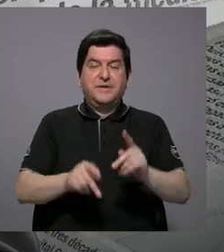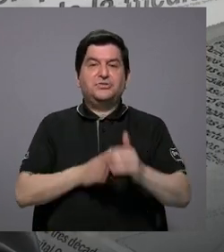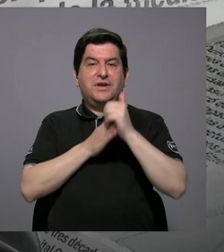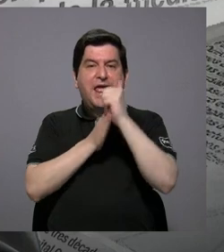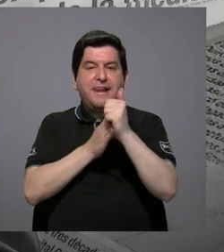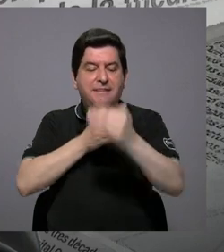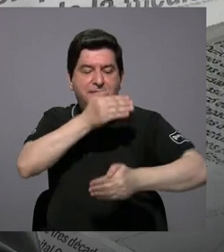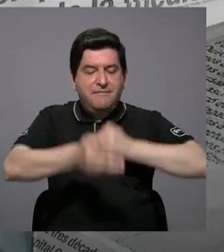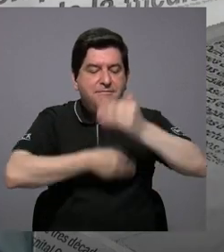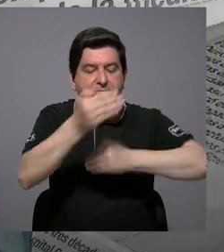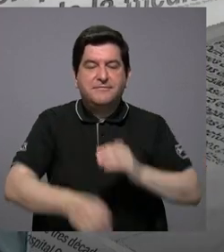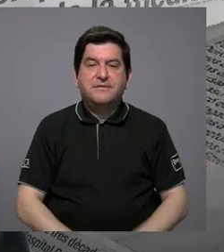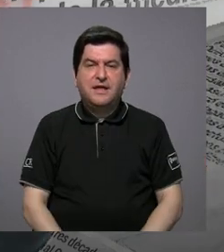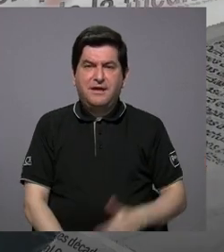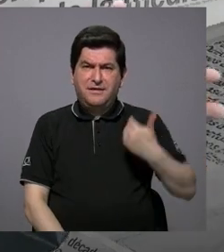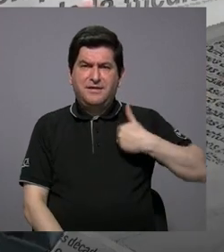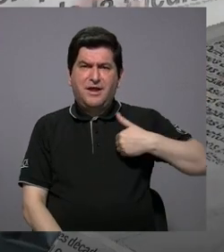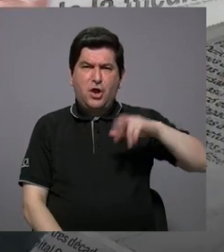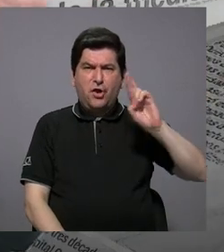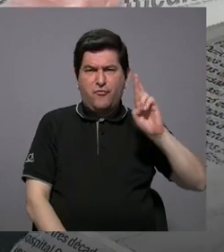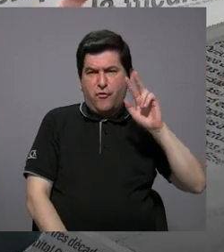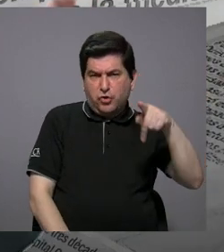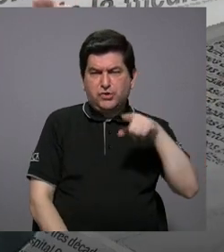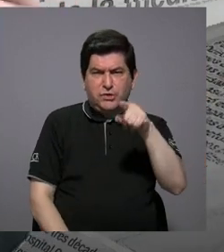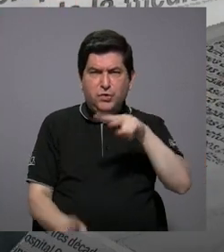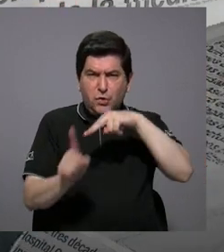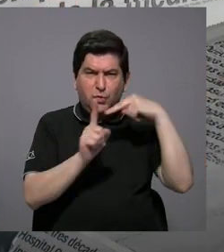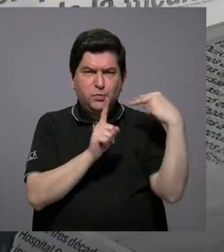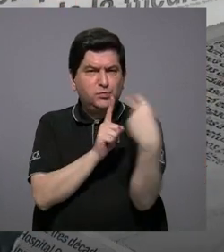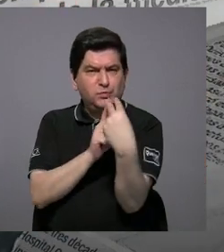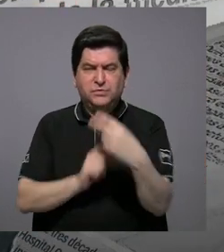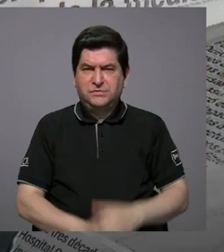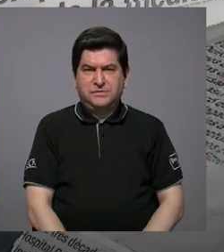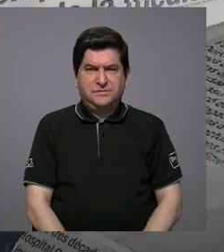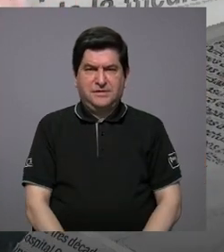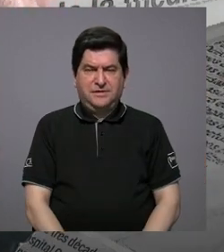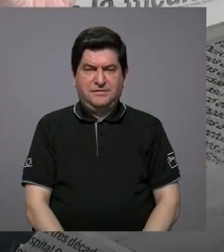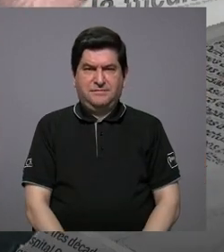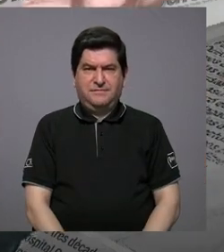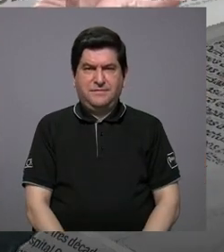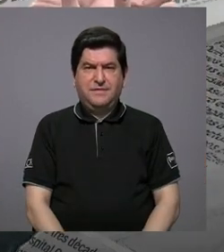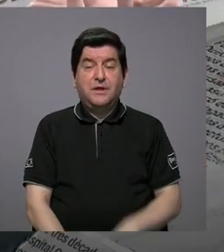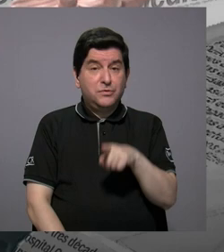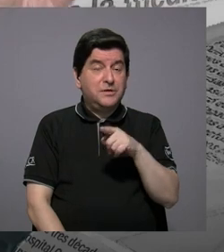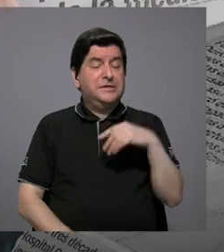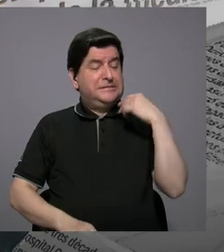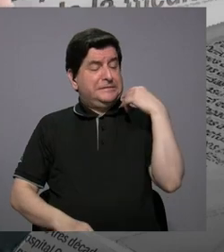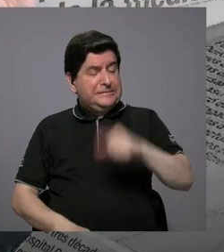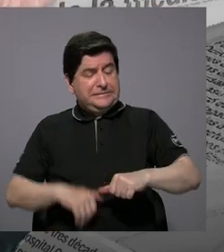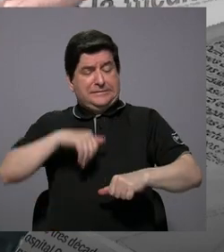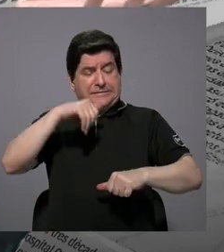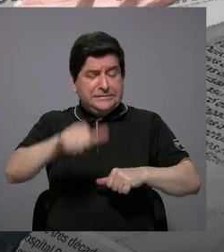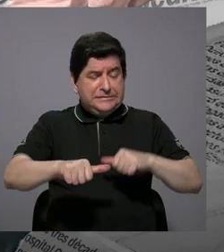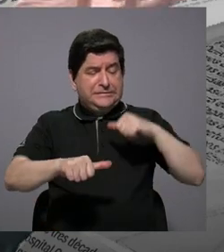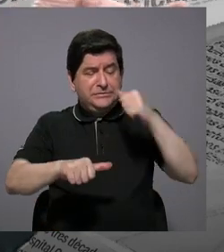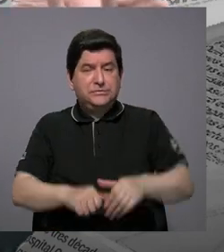procesos. Don Rosendo, y su visión en cuanto a eso, porque bueno, usted digamos que ha lidiado desde